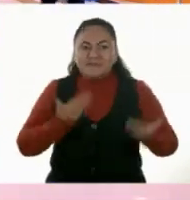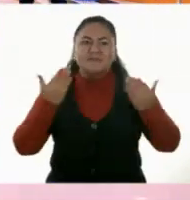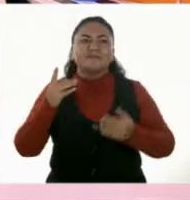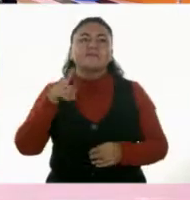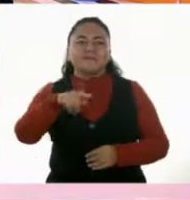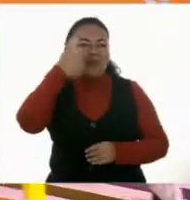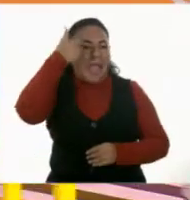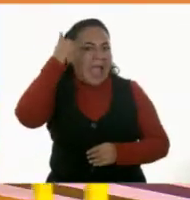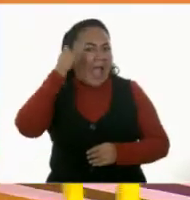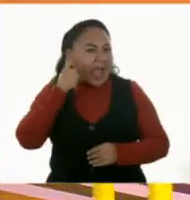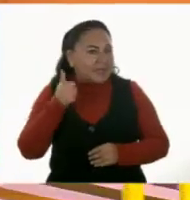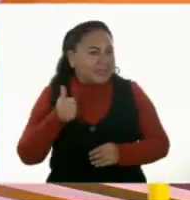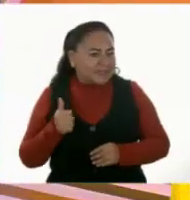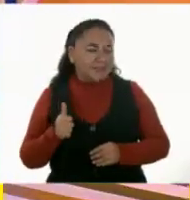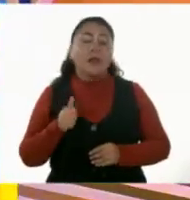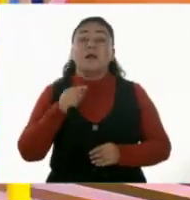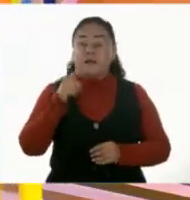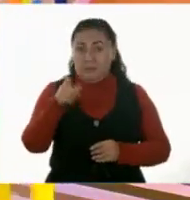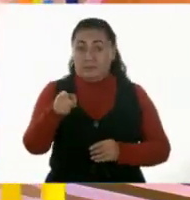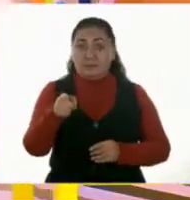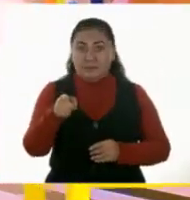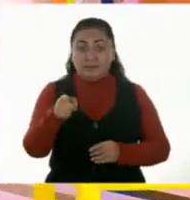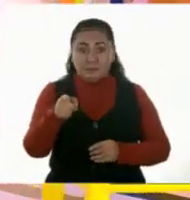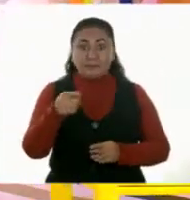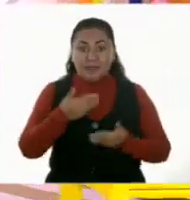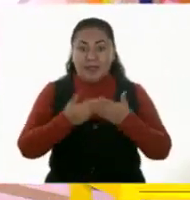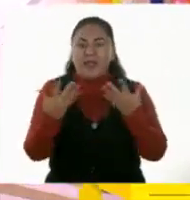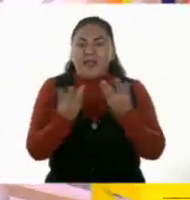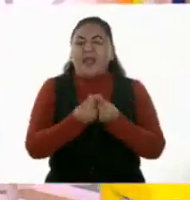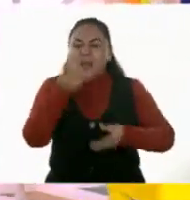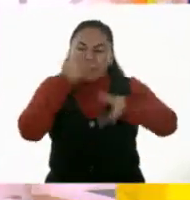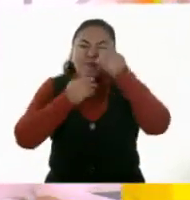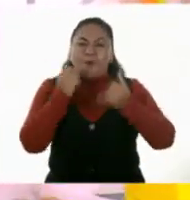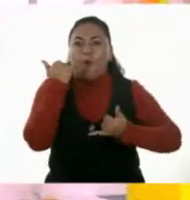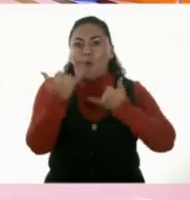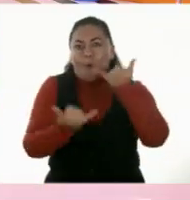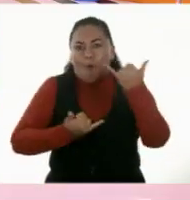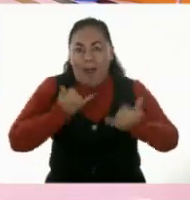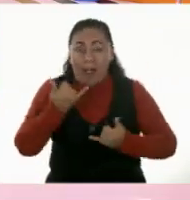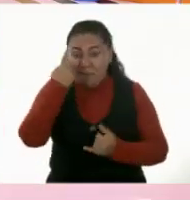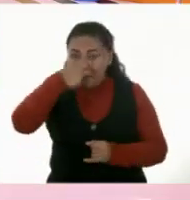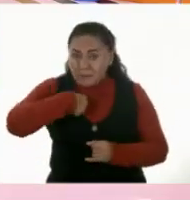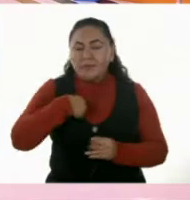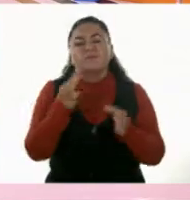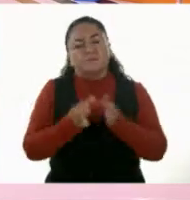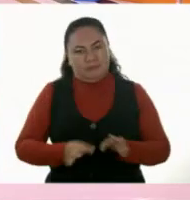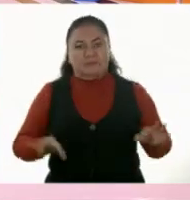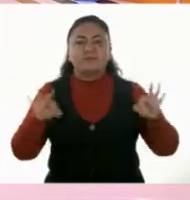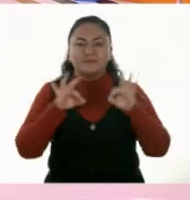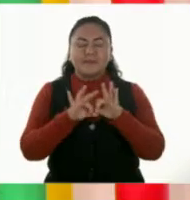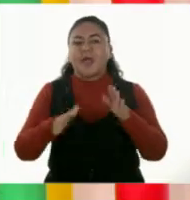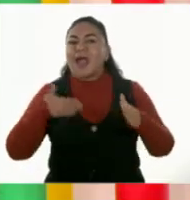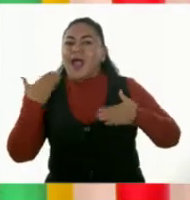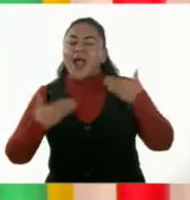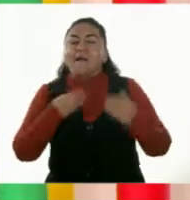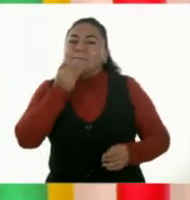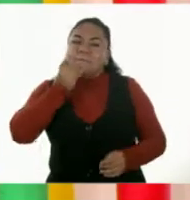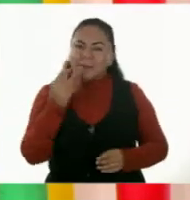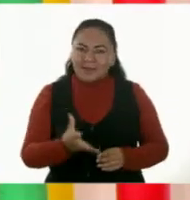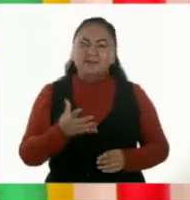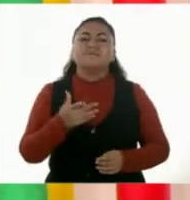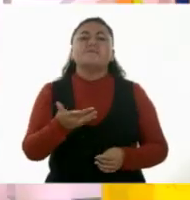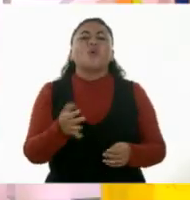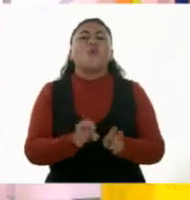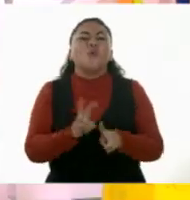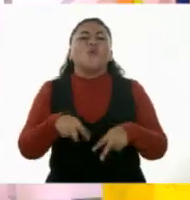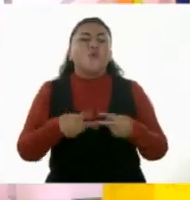además en estas clases aprendemos jugando, que eso para mí es muy importante porque es muy divertido. ¿Cómo te ha